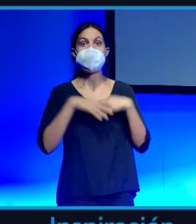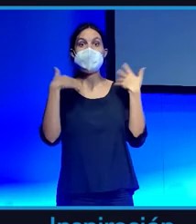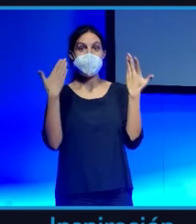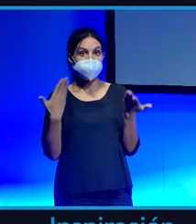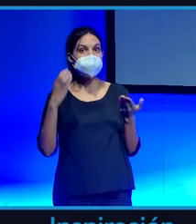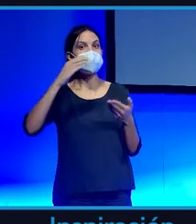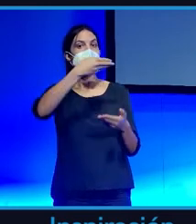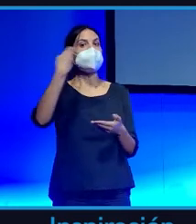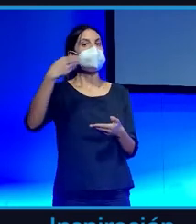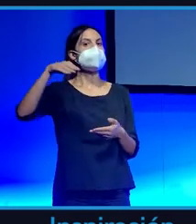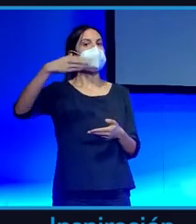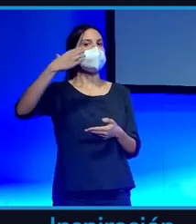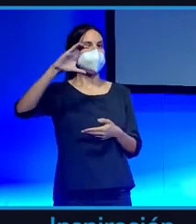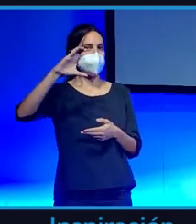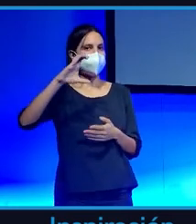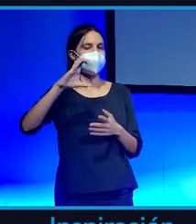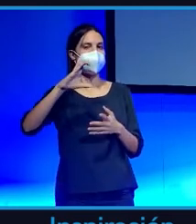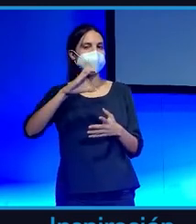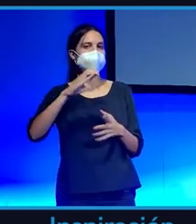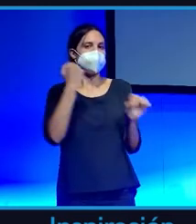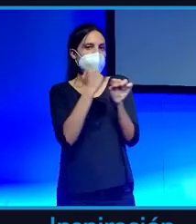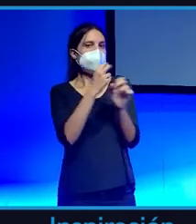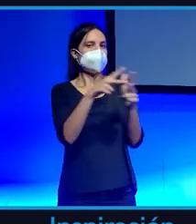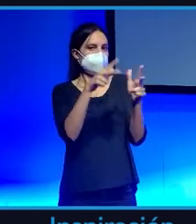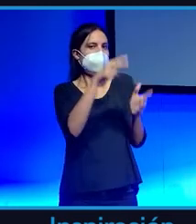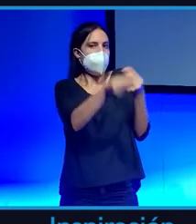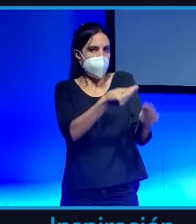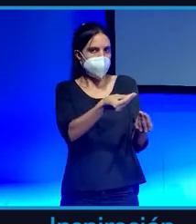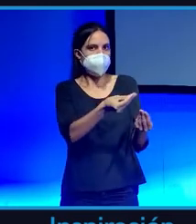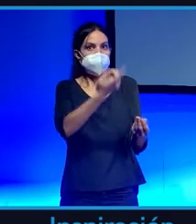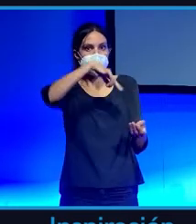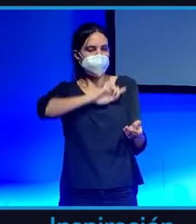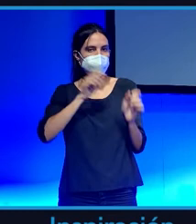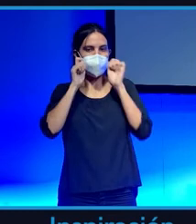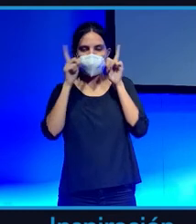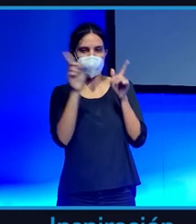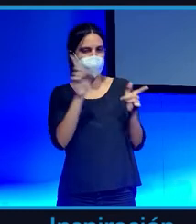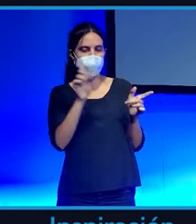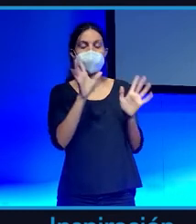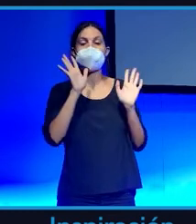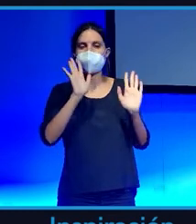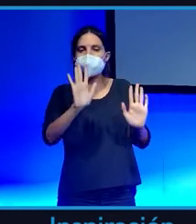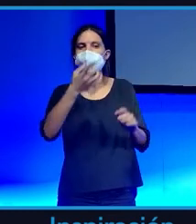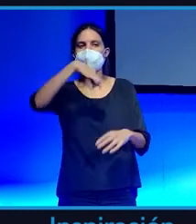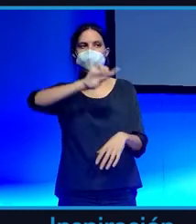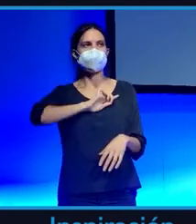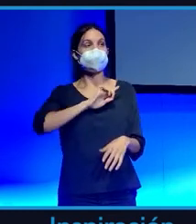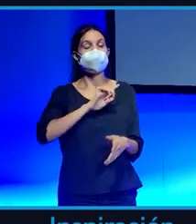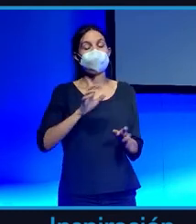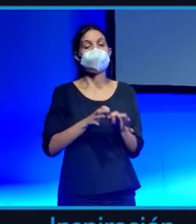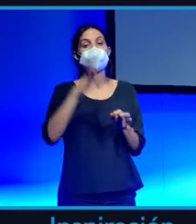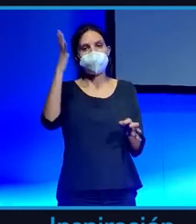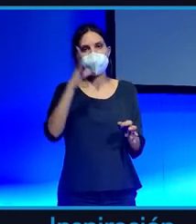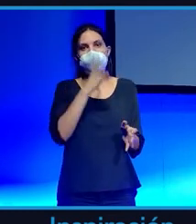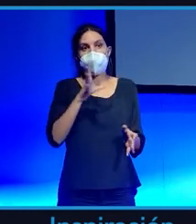Entonces bitcoin en realidad cumple una labor social muy importante y es una cosa en la que nosotros no nos damos cuenta porque tenemos la suerte de vivir en un país con una